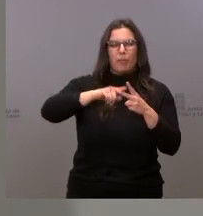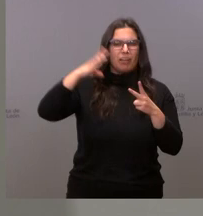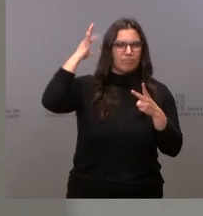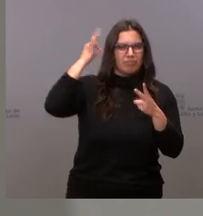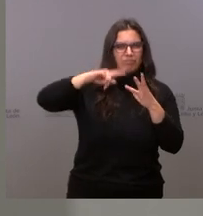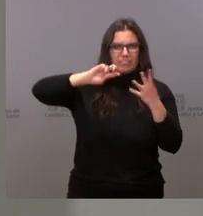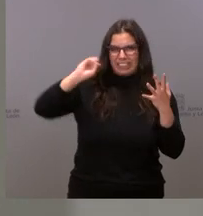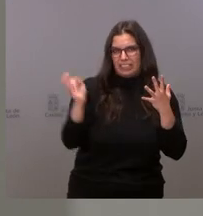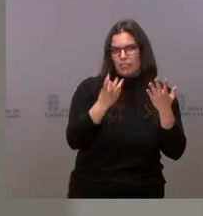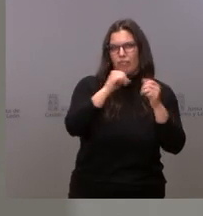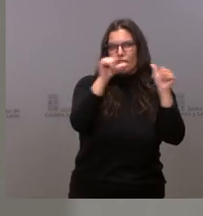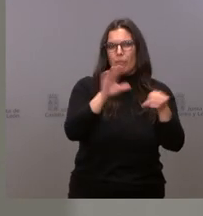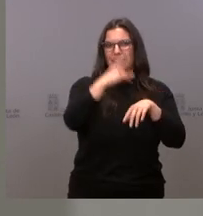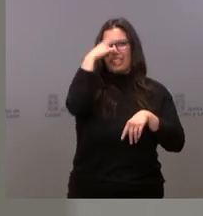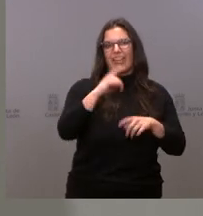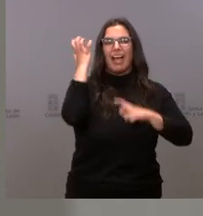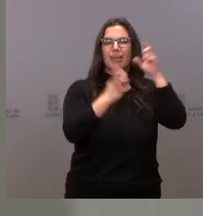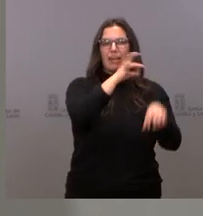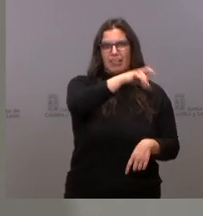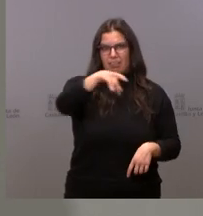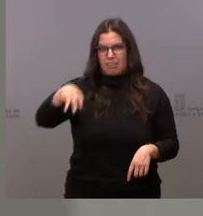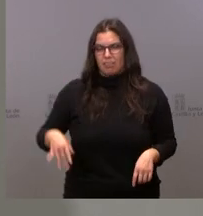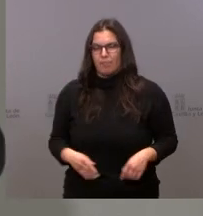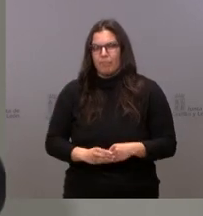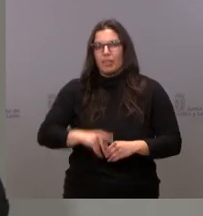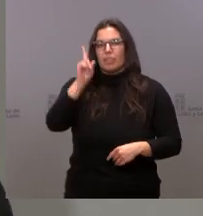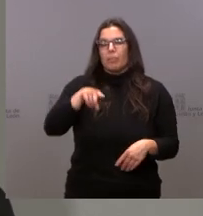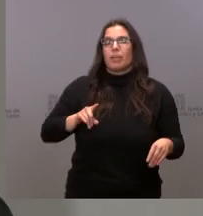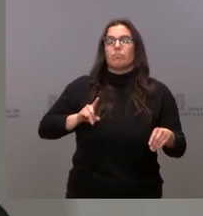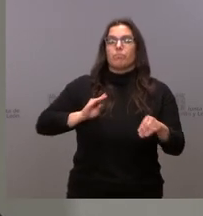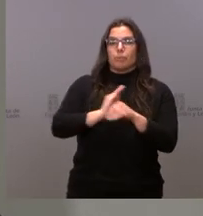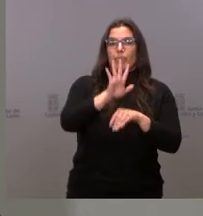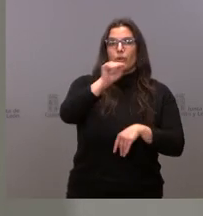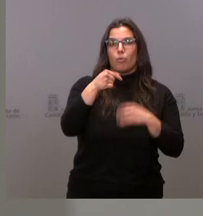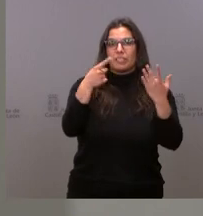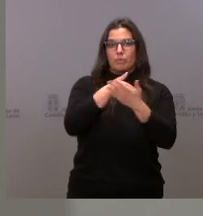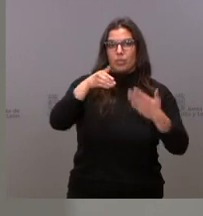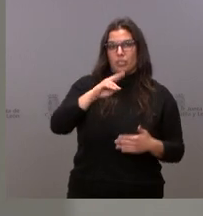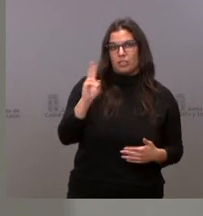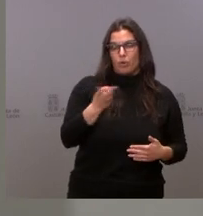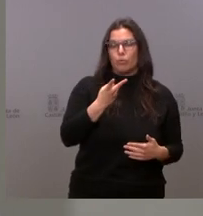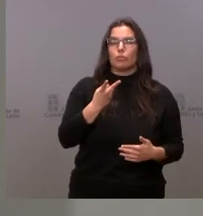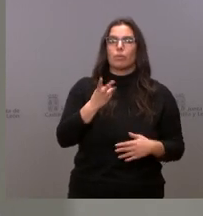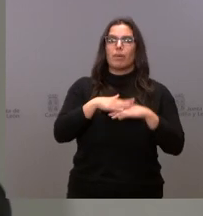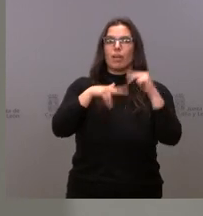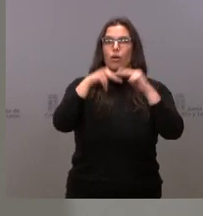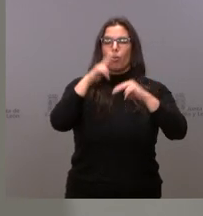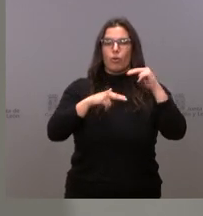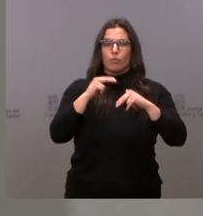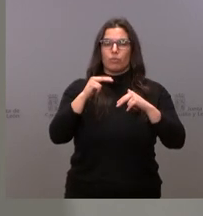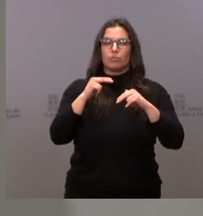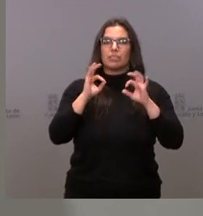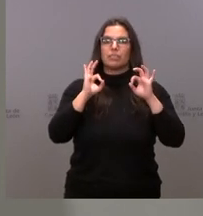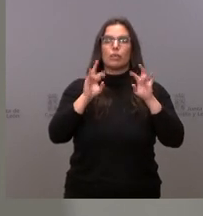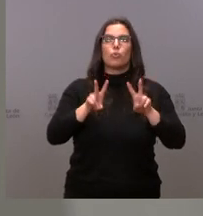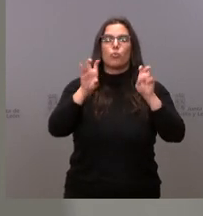La Consejería de Sanidad autoriza también una importante inversión de 5,6 millones de euros para las obras de construcción del